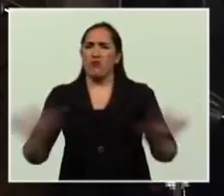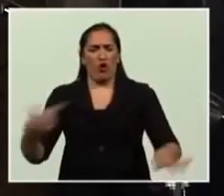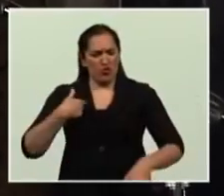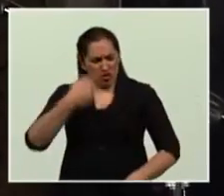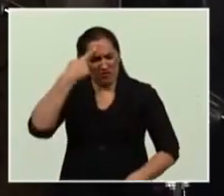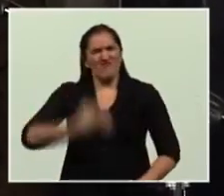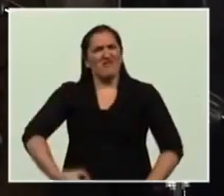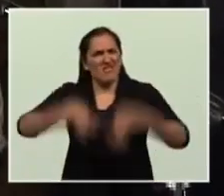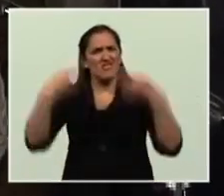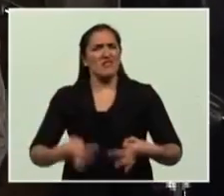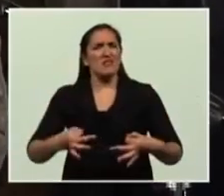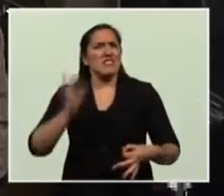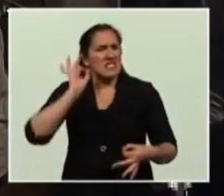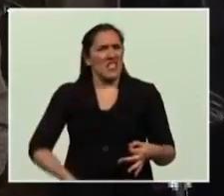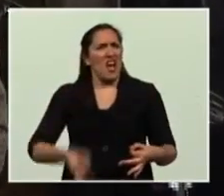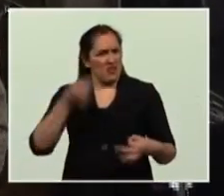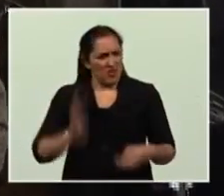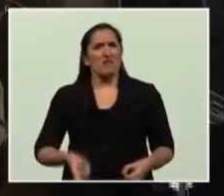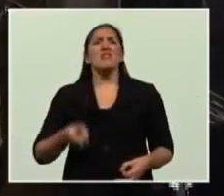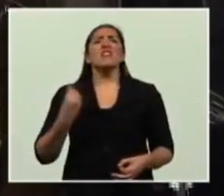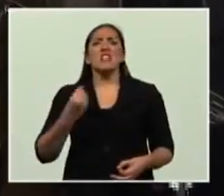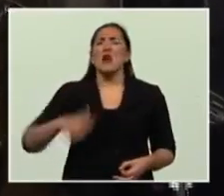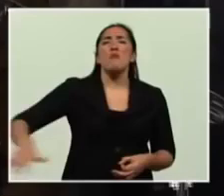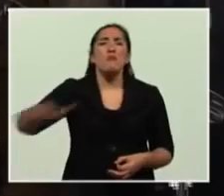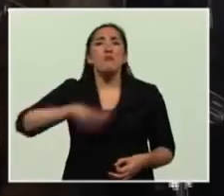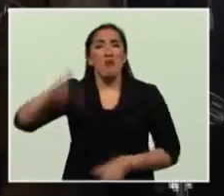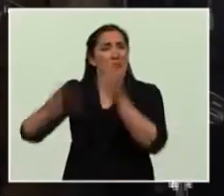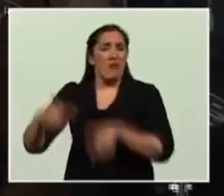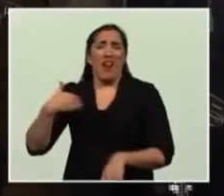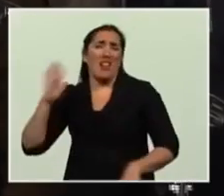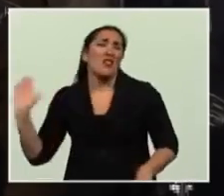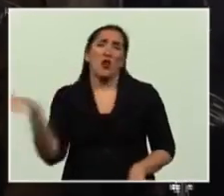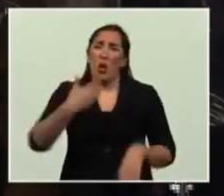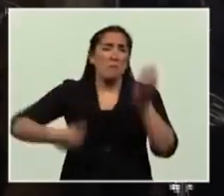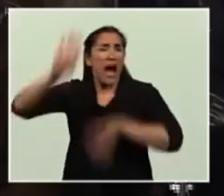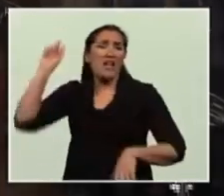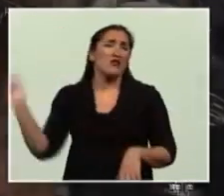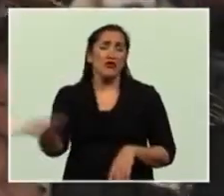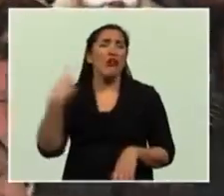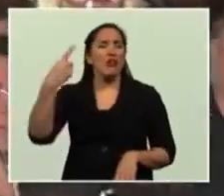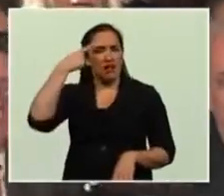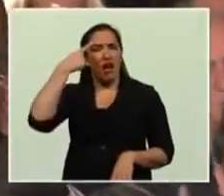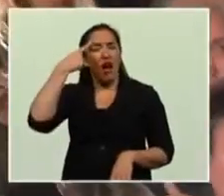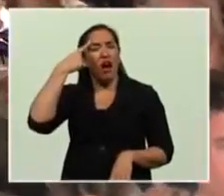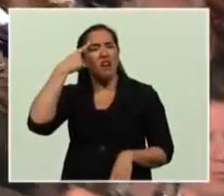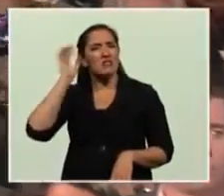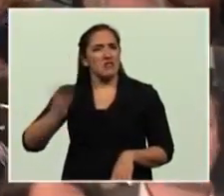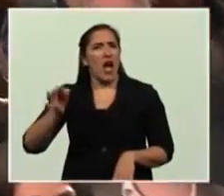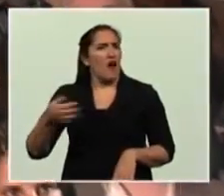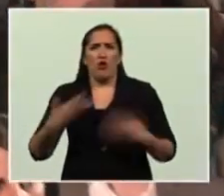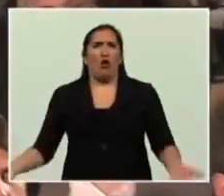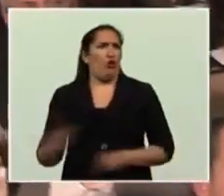que es el pueblo argentino, en su inmensa mayoría, el que no está